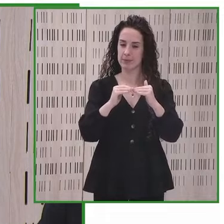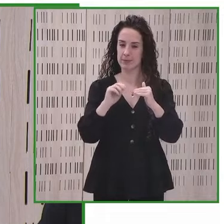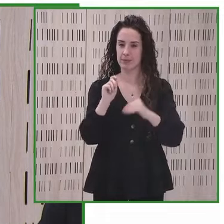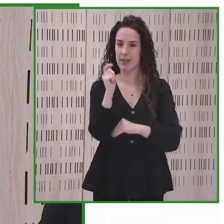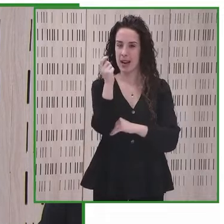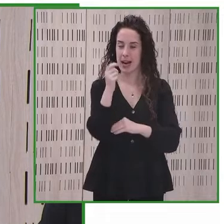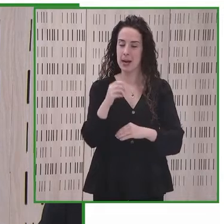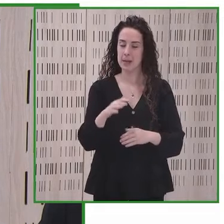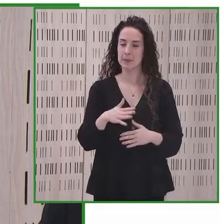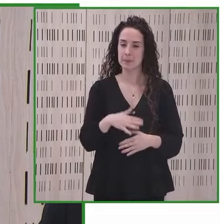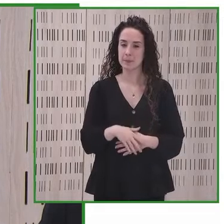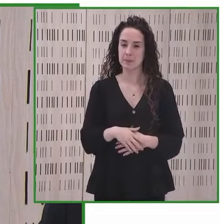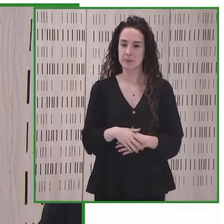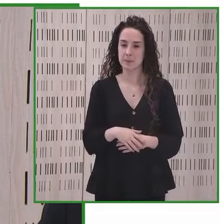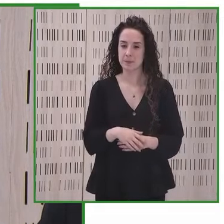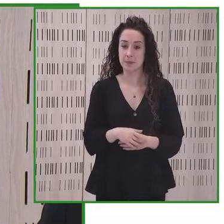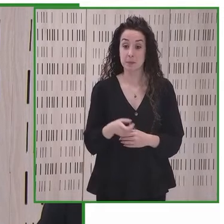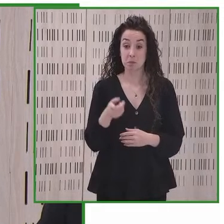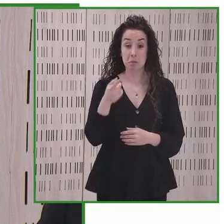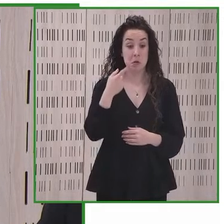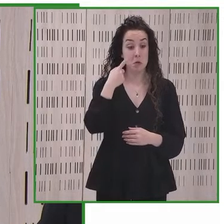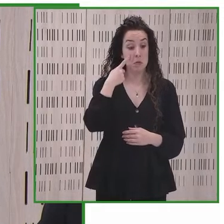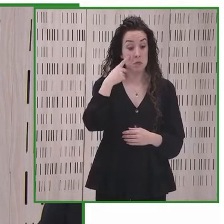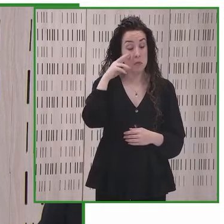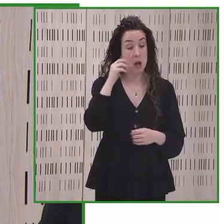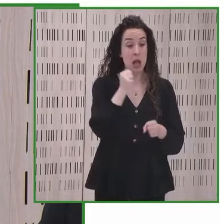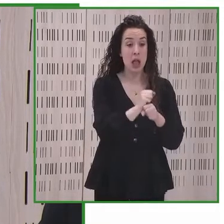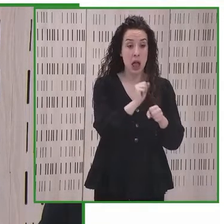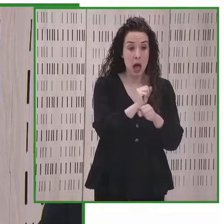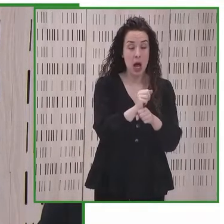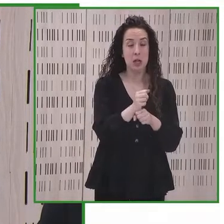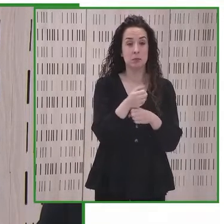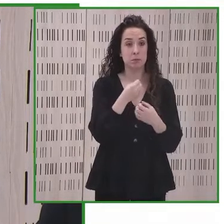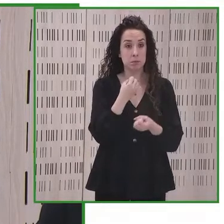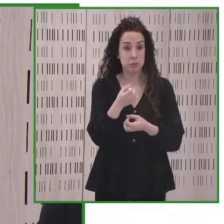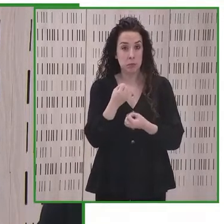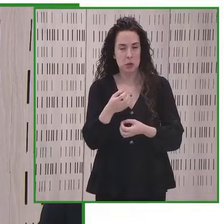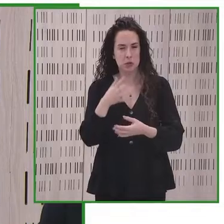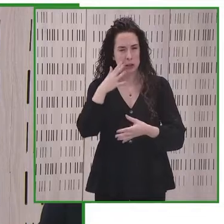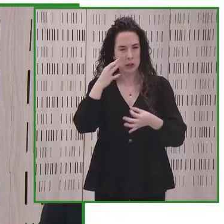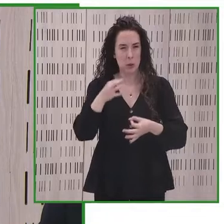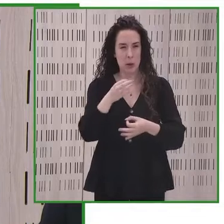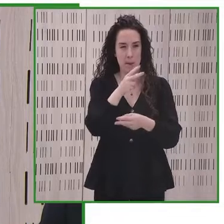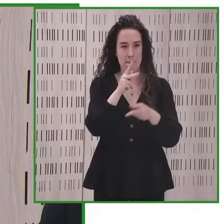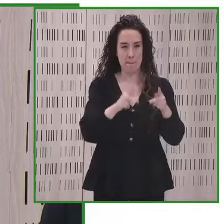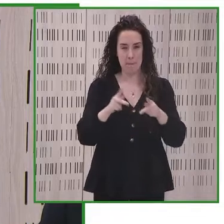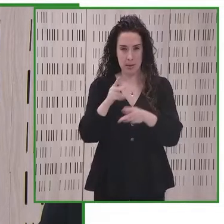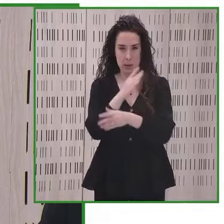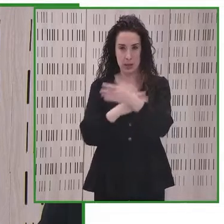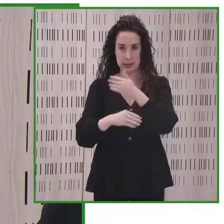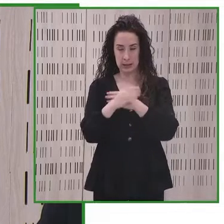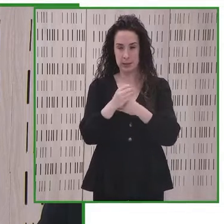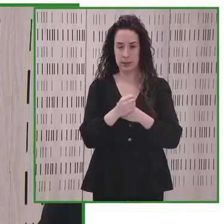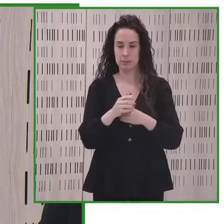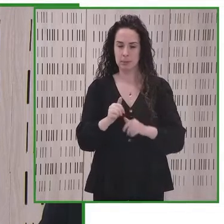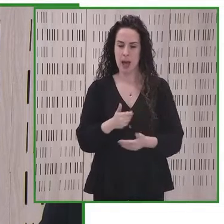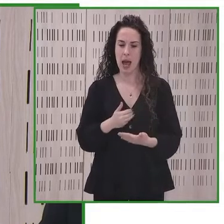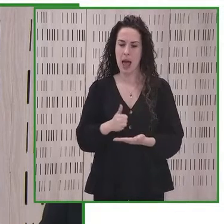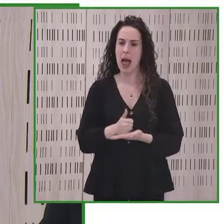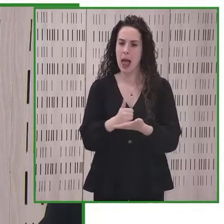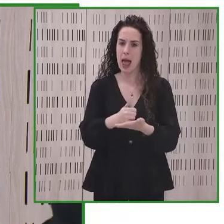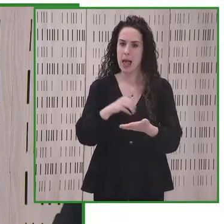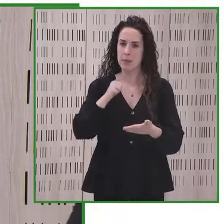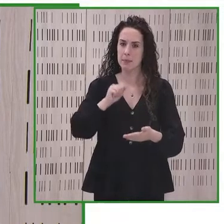vuestras experiencias e iniciativas van a servir para ayudar a las personas con discapacidad. Cuando pensamos en la